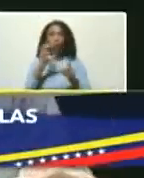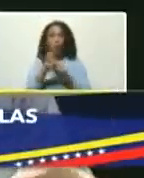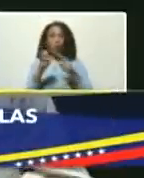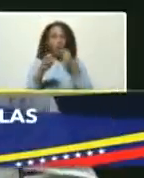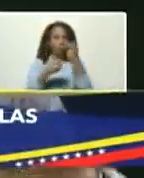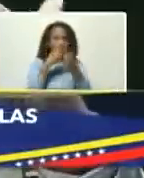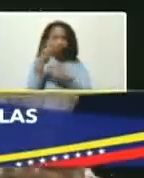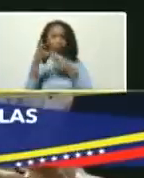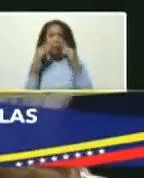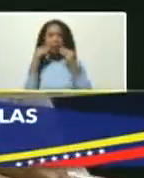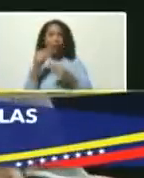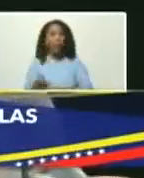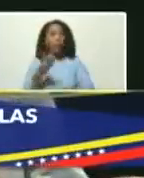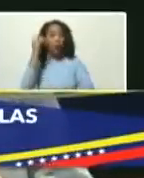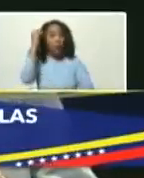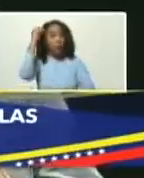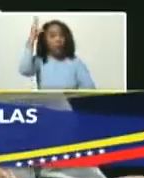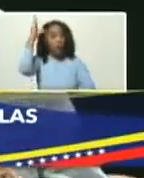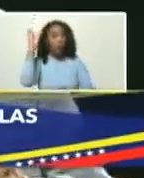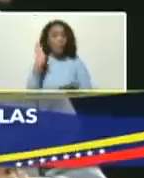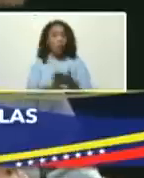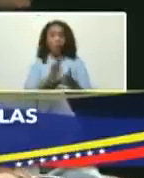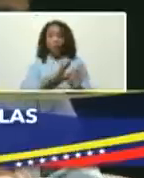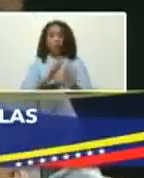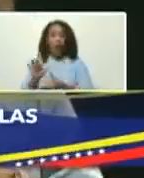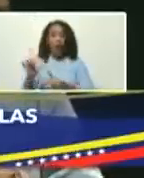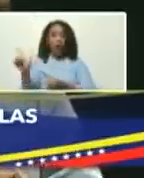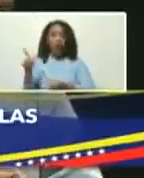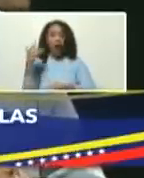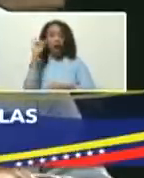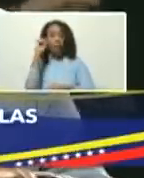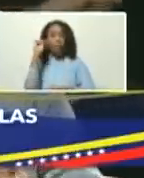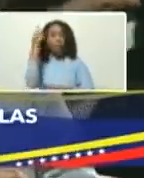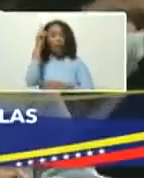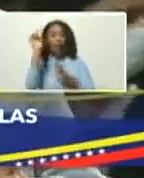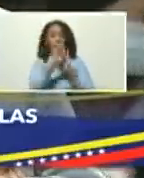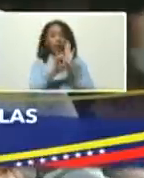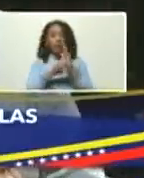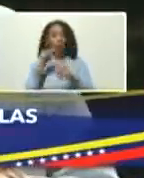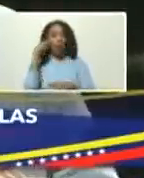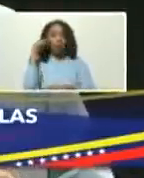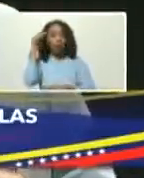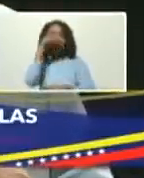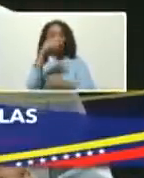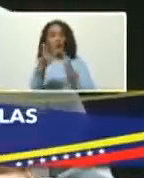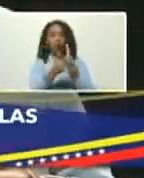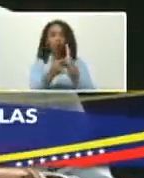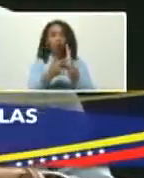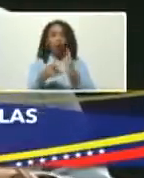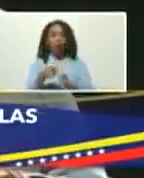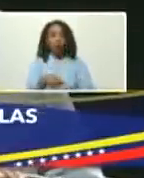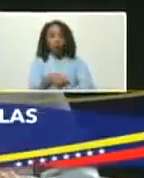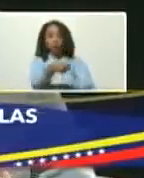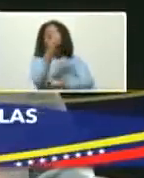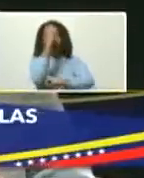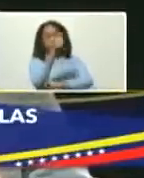una experiencia importante una capacidad instalada ya tiene una primera etapa desde el punto de vista tecnológico pesquero